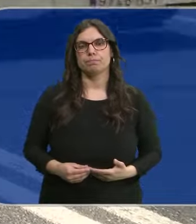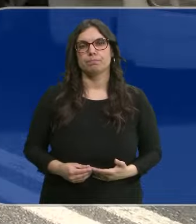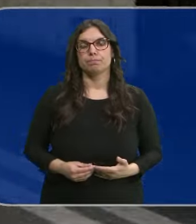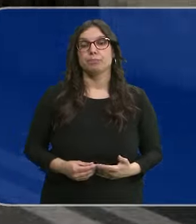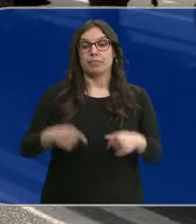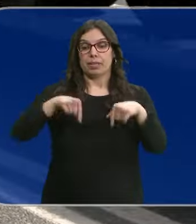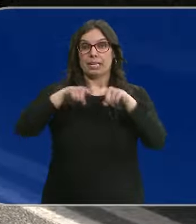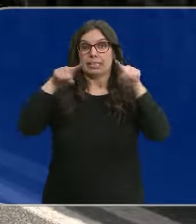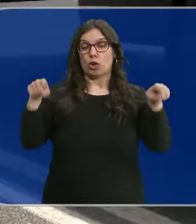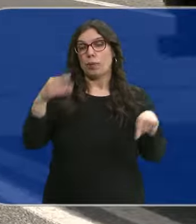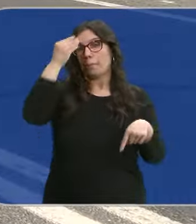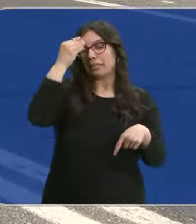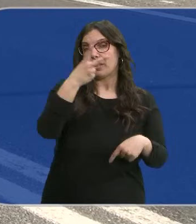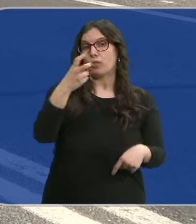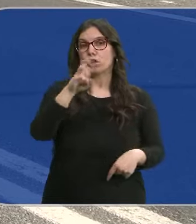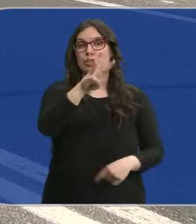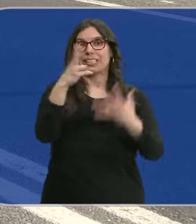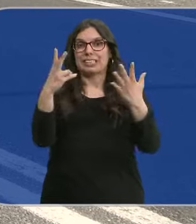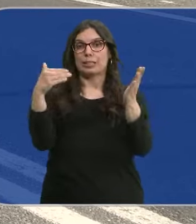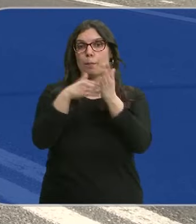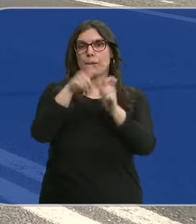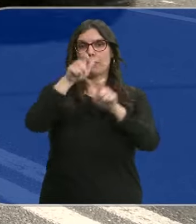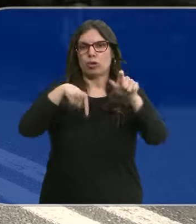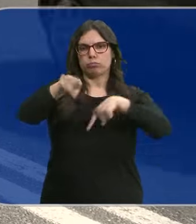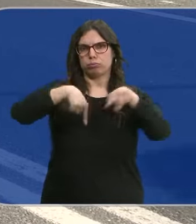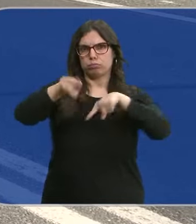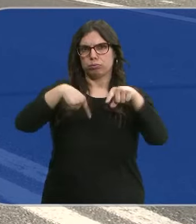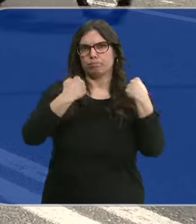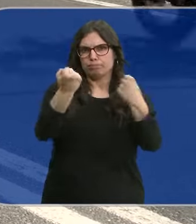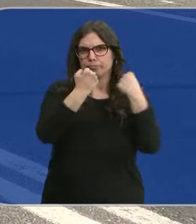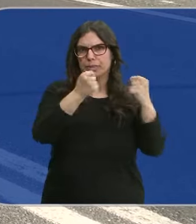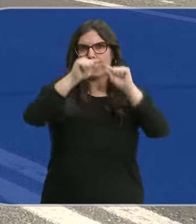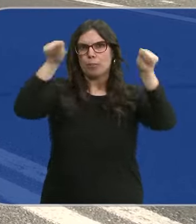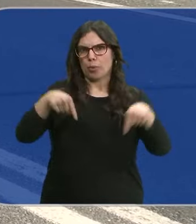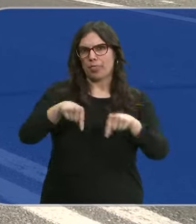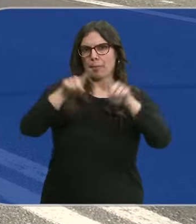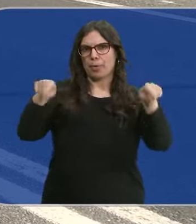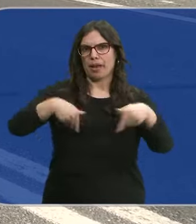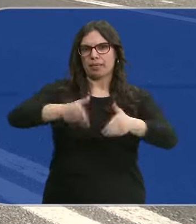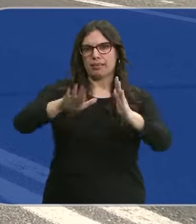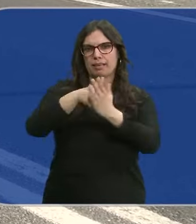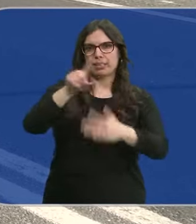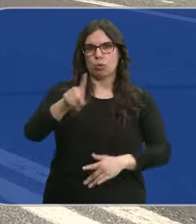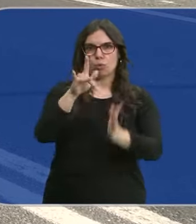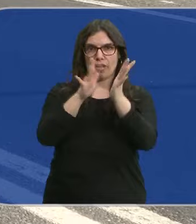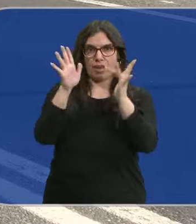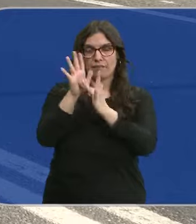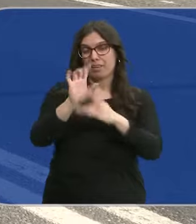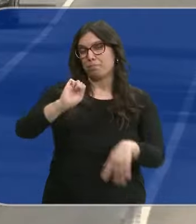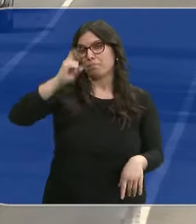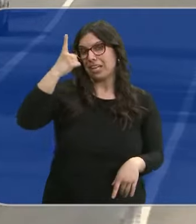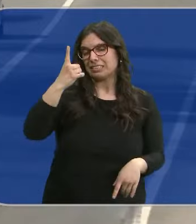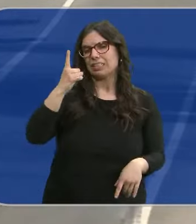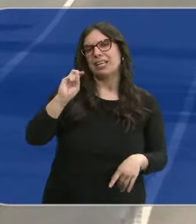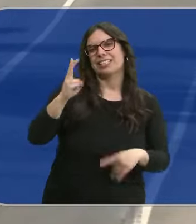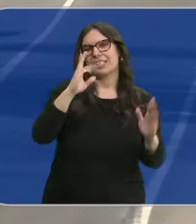En Segovia se esperan 237.000 desplazamientos por las carreteras de la provincia hasta el próximo 1 de abril, sobre todo en la